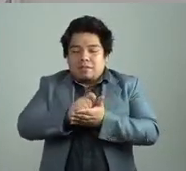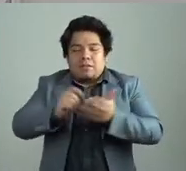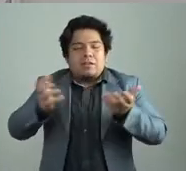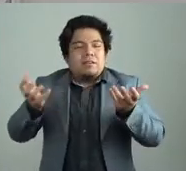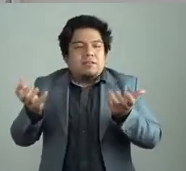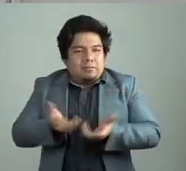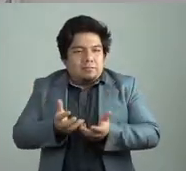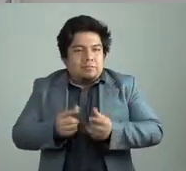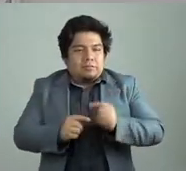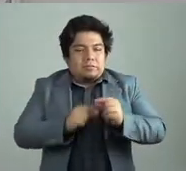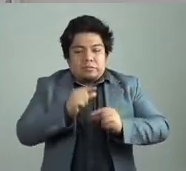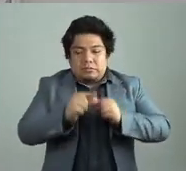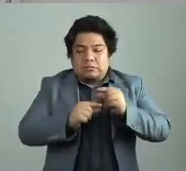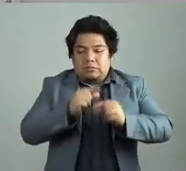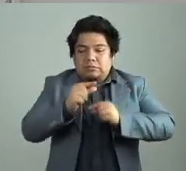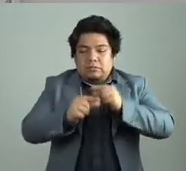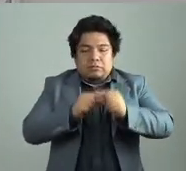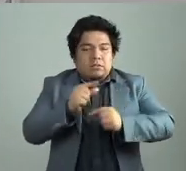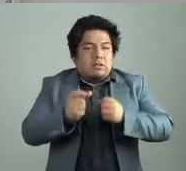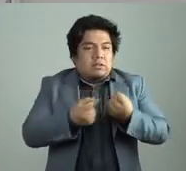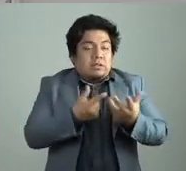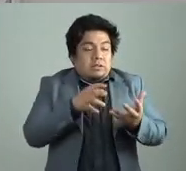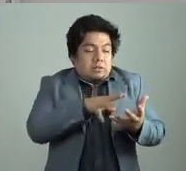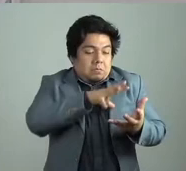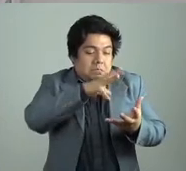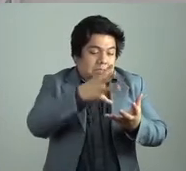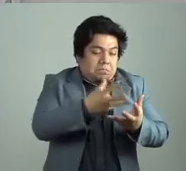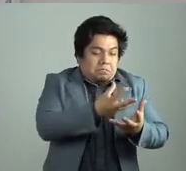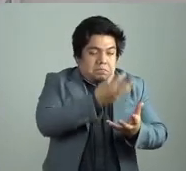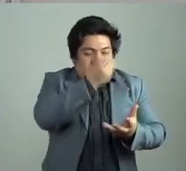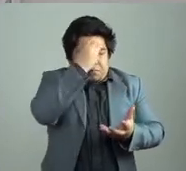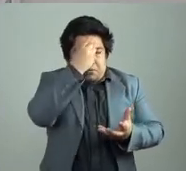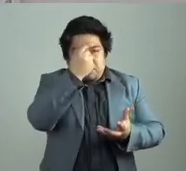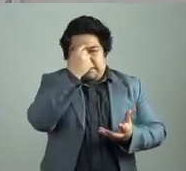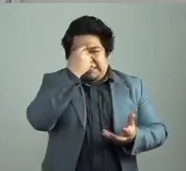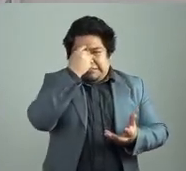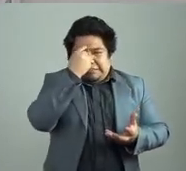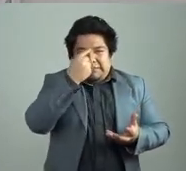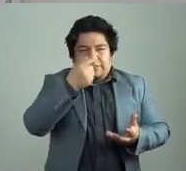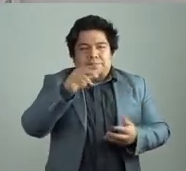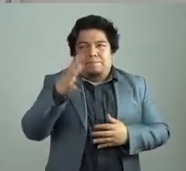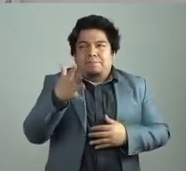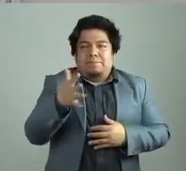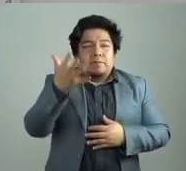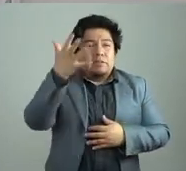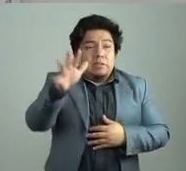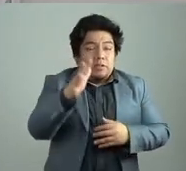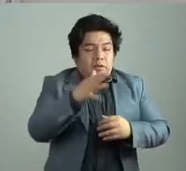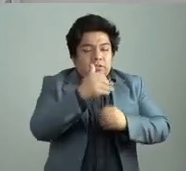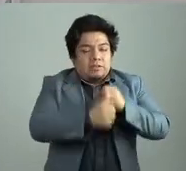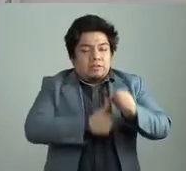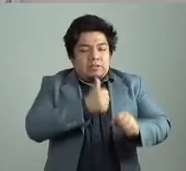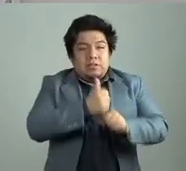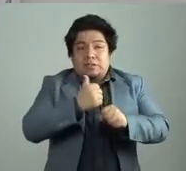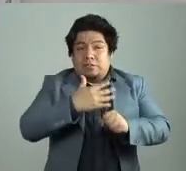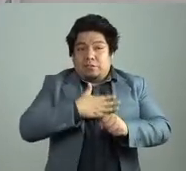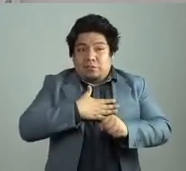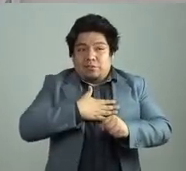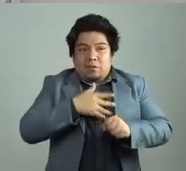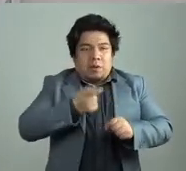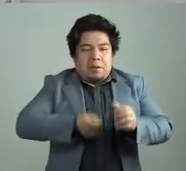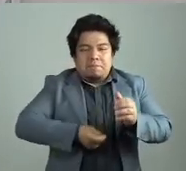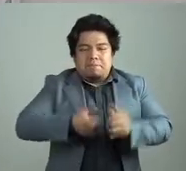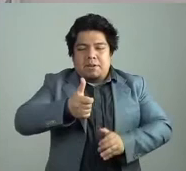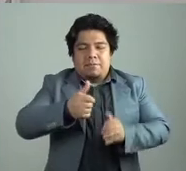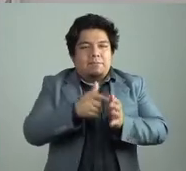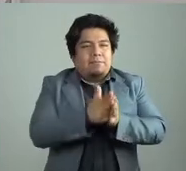Llegué a enfermarme de escritura, ¿no? Y bueno, a los 10 años, me acuerdo, acabé un primer libro, como una especie de boceto raro, que es un